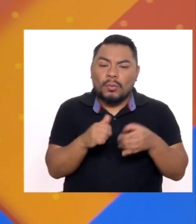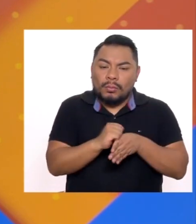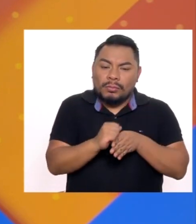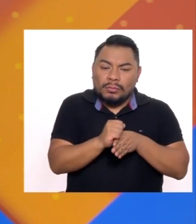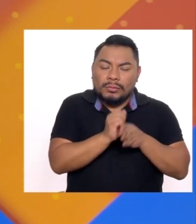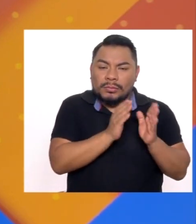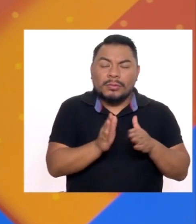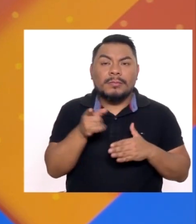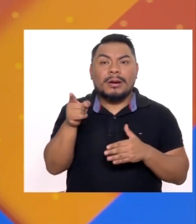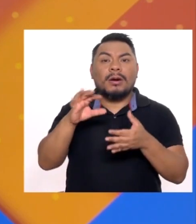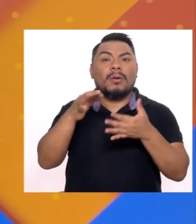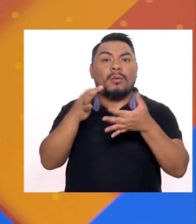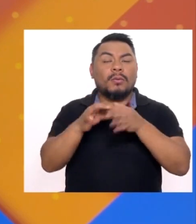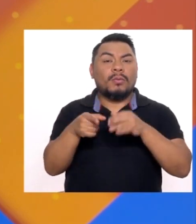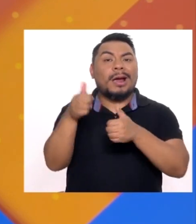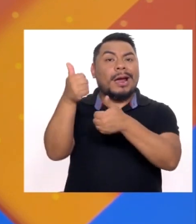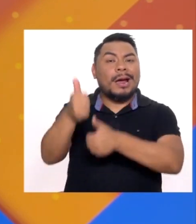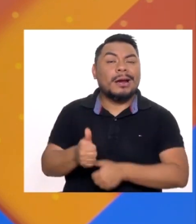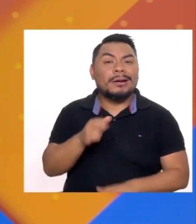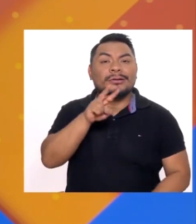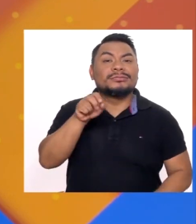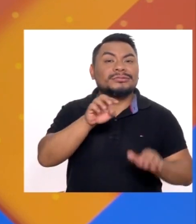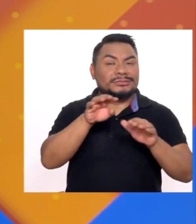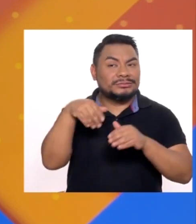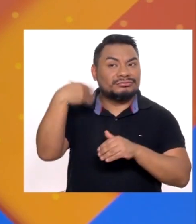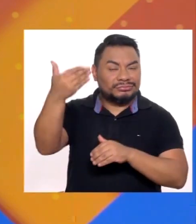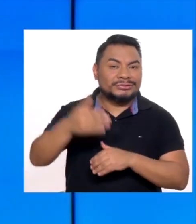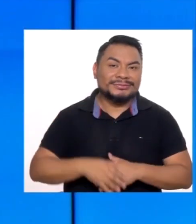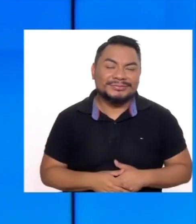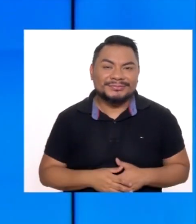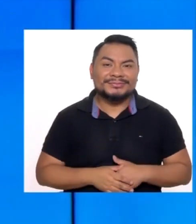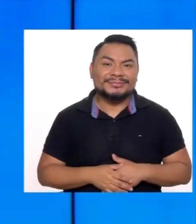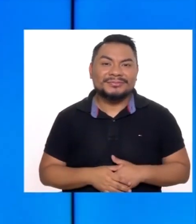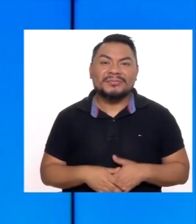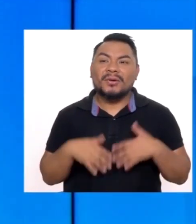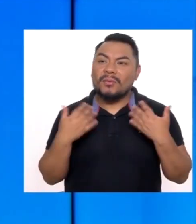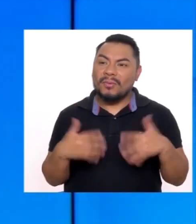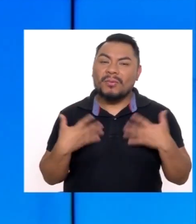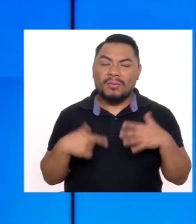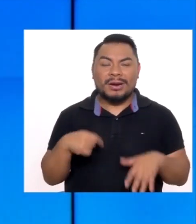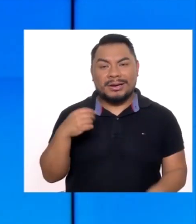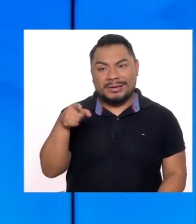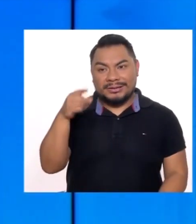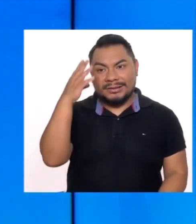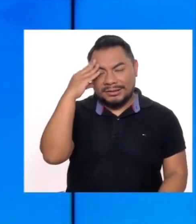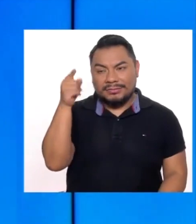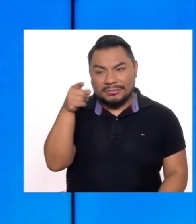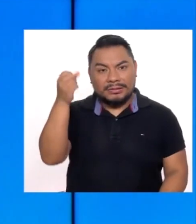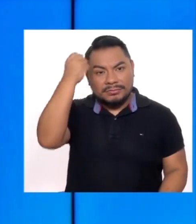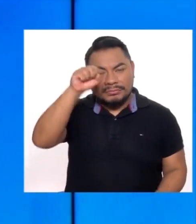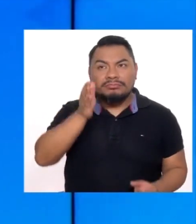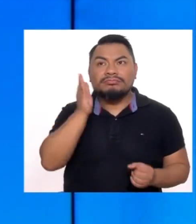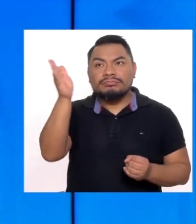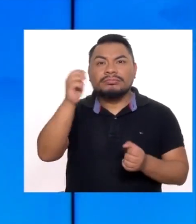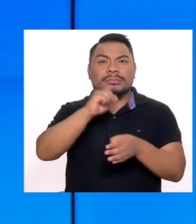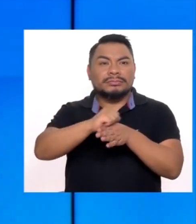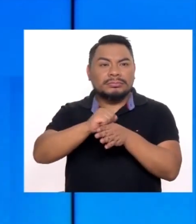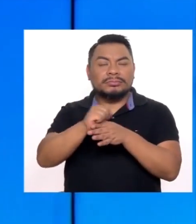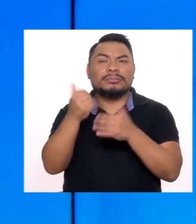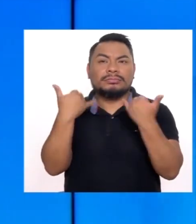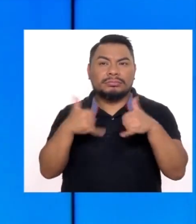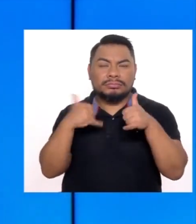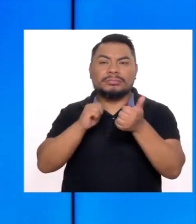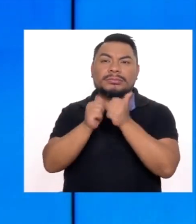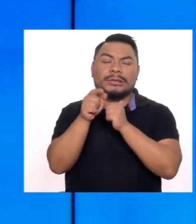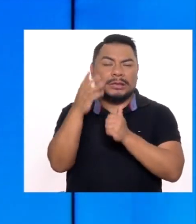como preparación Para los Juegos Paralímpicos Que será en agosto Del próximo año Bueno, y toda esta experiencia Que van a tener Con estos viajes Pues seguramente